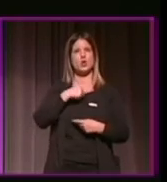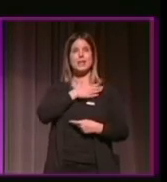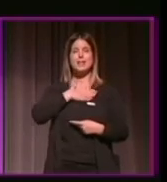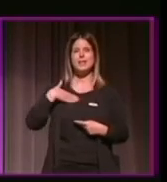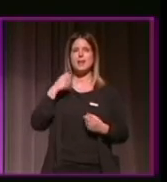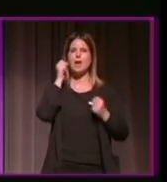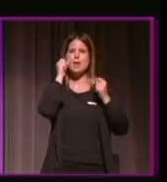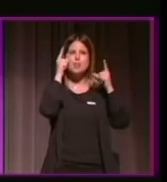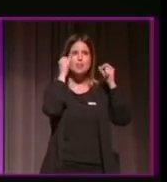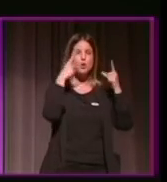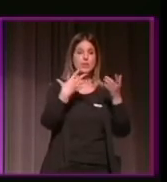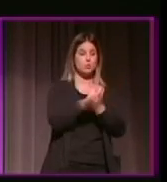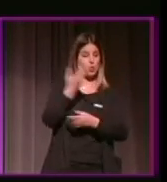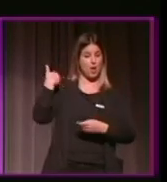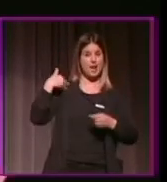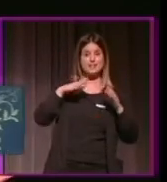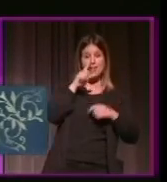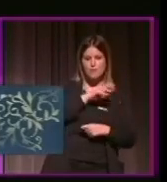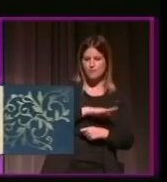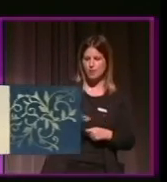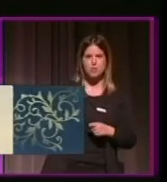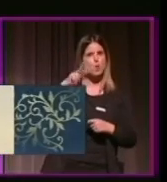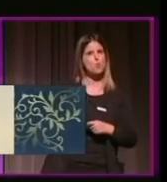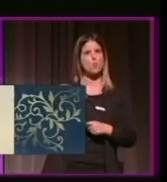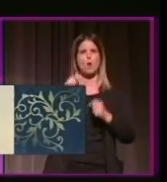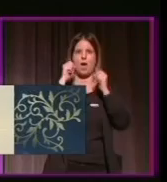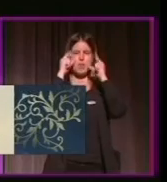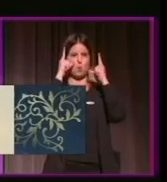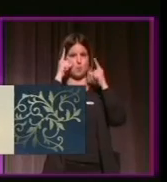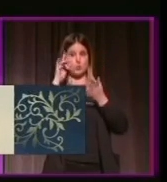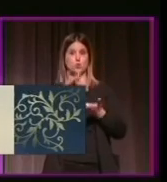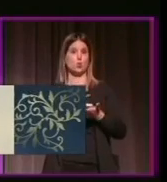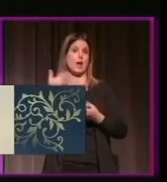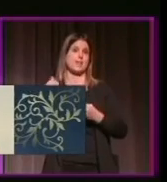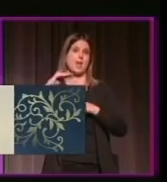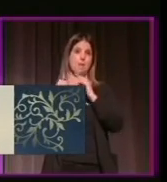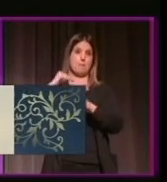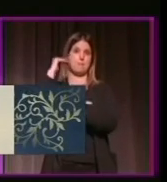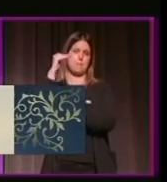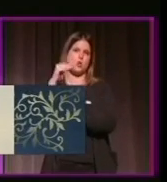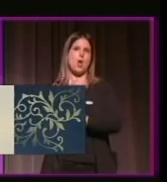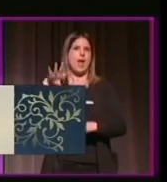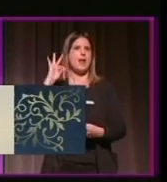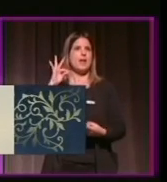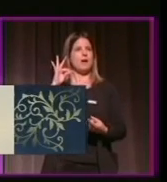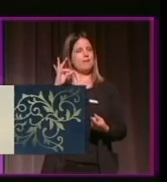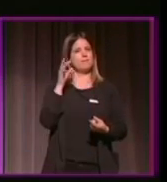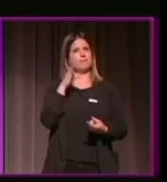todo lo que la infancia no me había descubierto. Cuando de mayor eliges fascinarte,